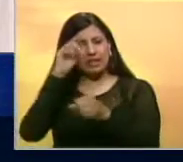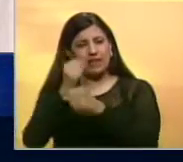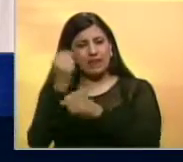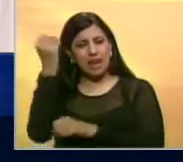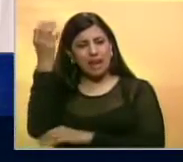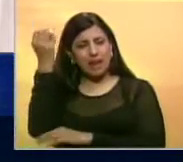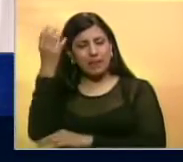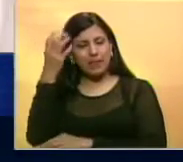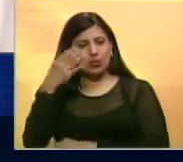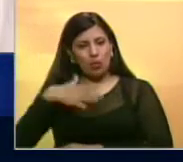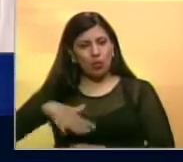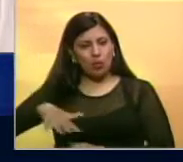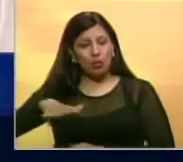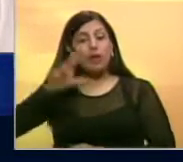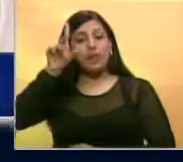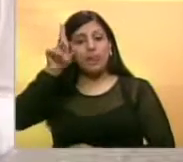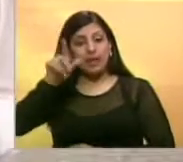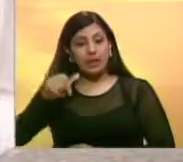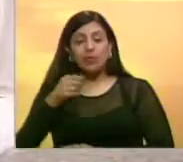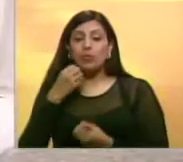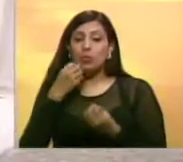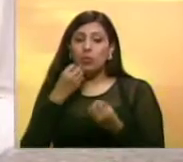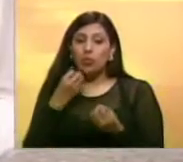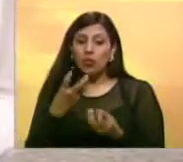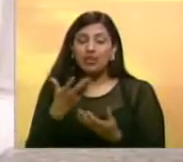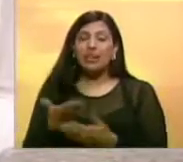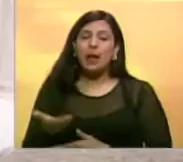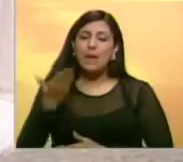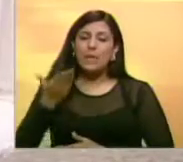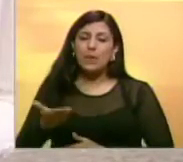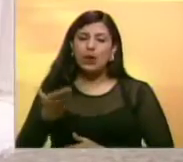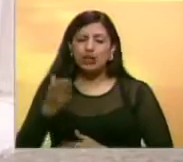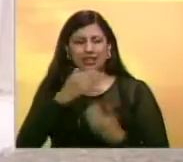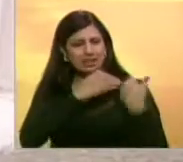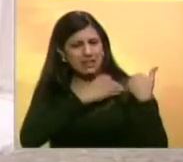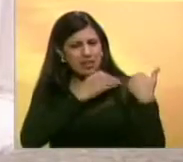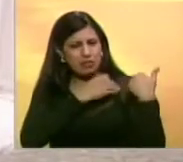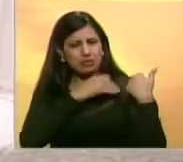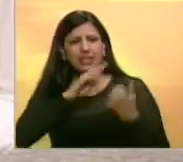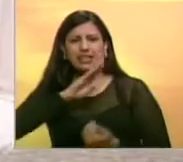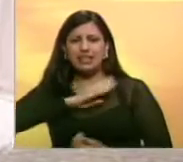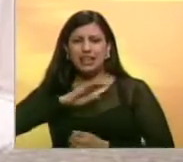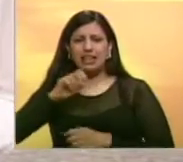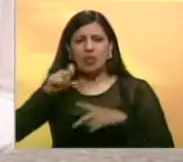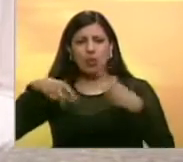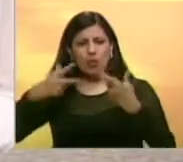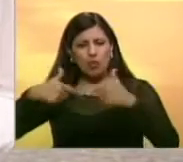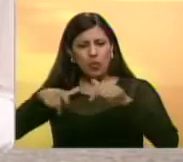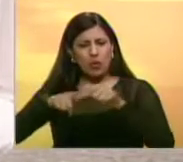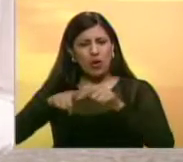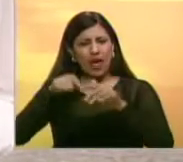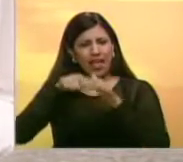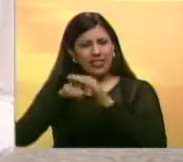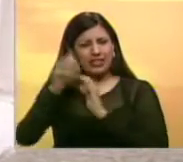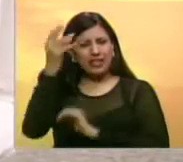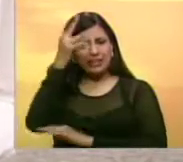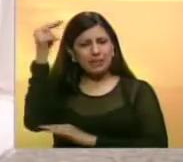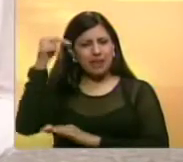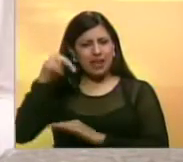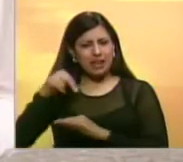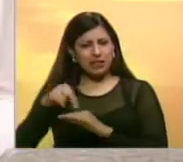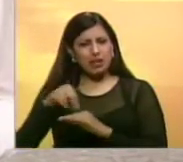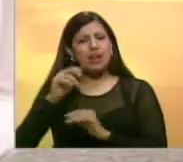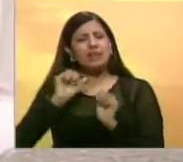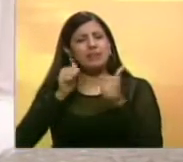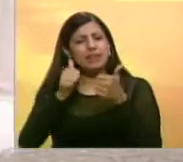Parlamento Popular. Asimismo, resaltó la importancia y responsabilidad que tendrá esta nueva instancia dentro de la Asamblea Nacional,